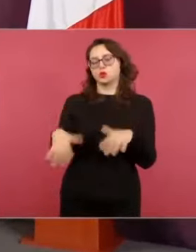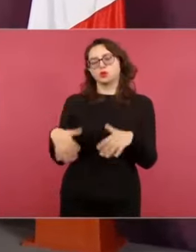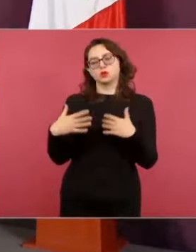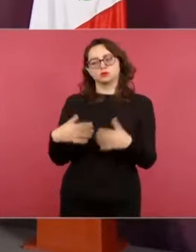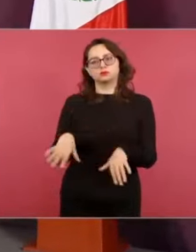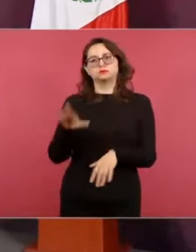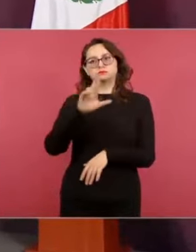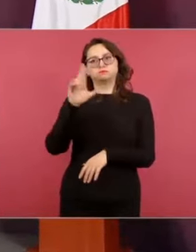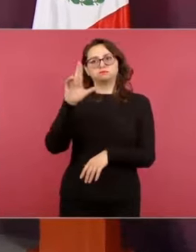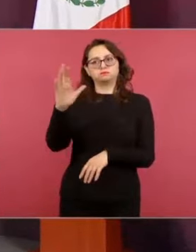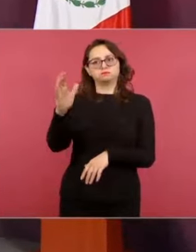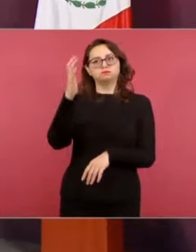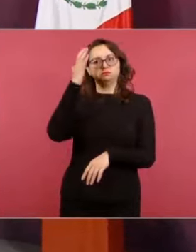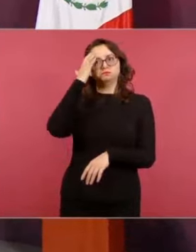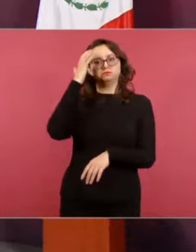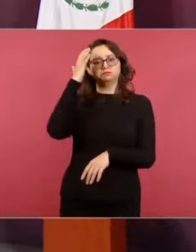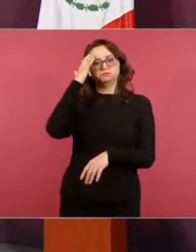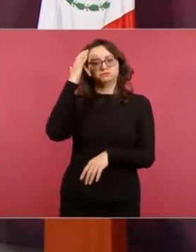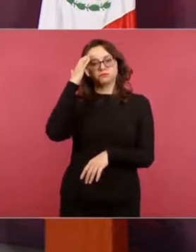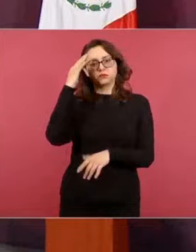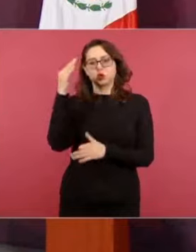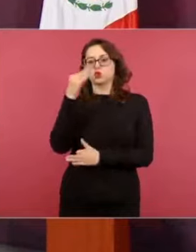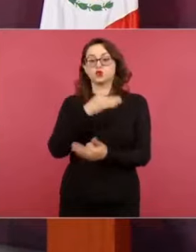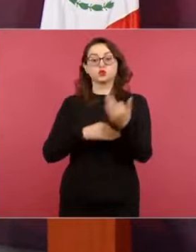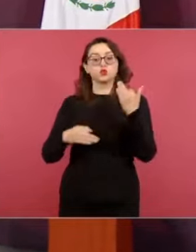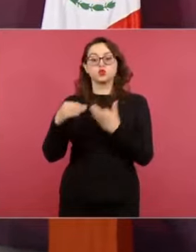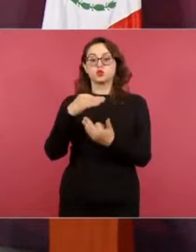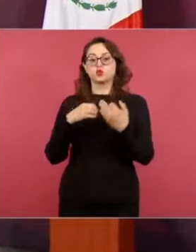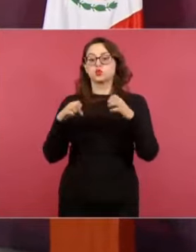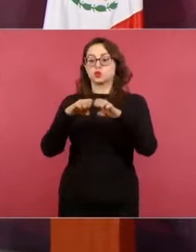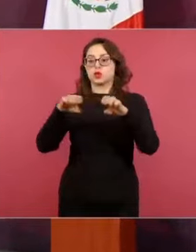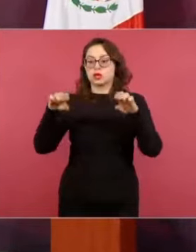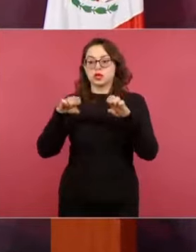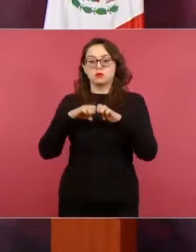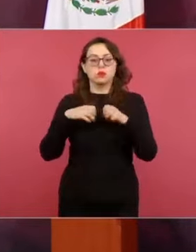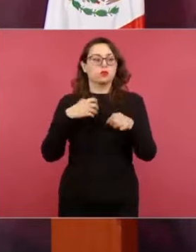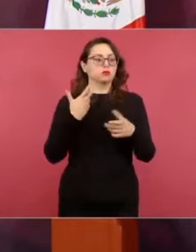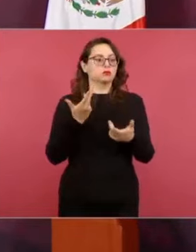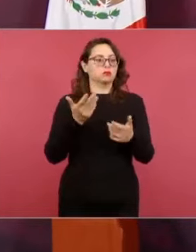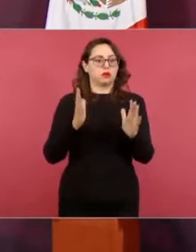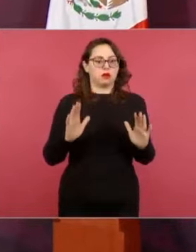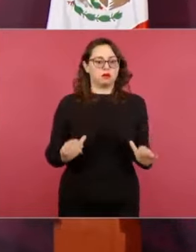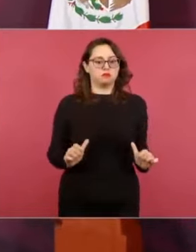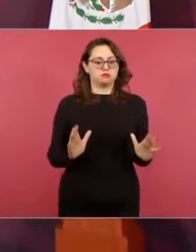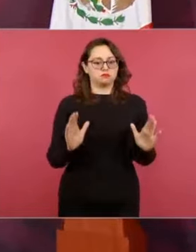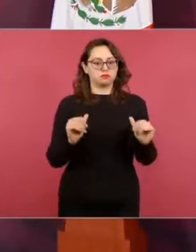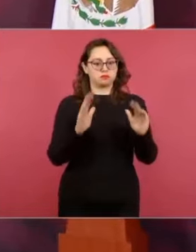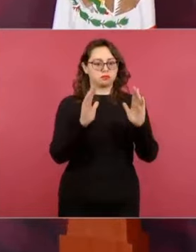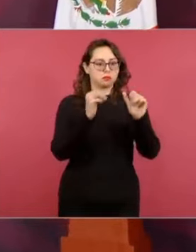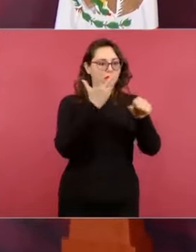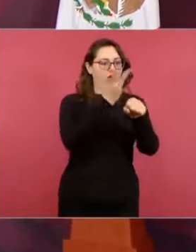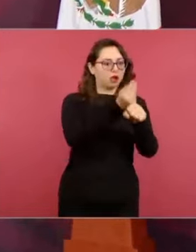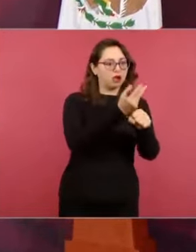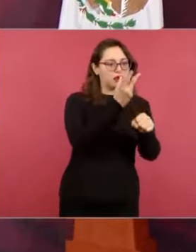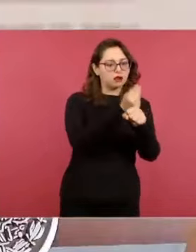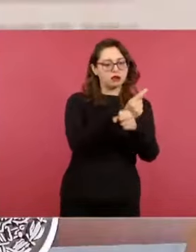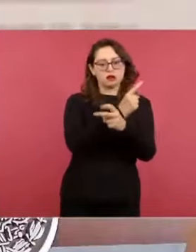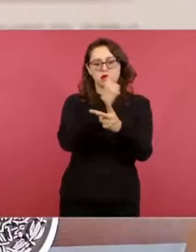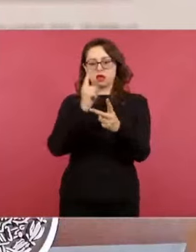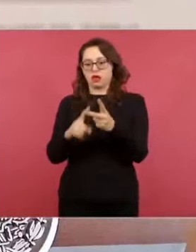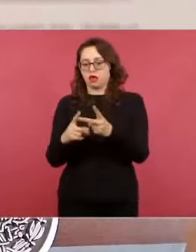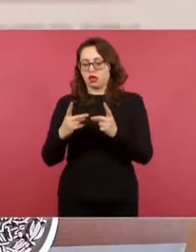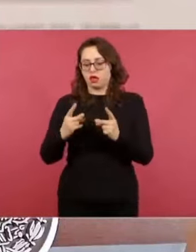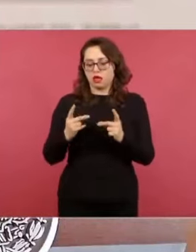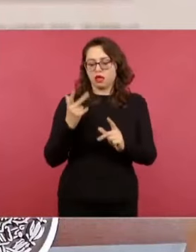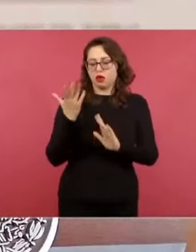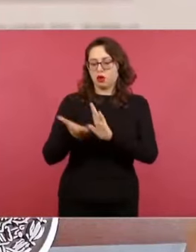todos los de la industria de la construcción, que están acelerando el paso